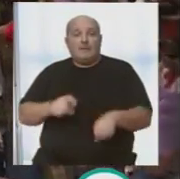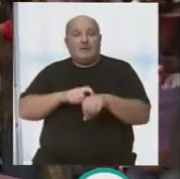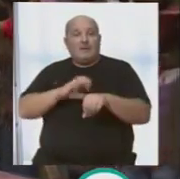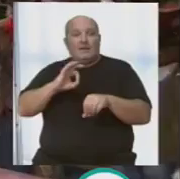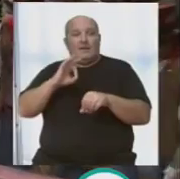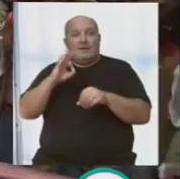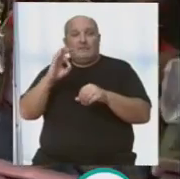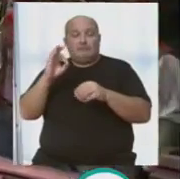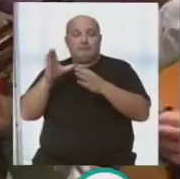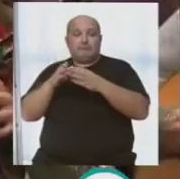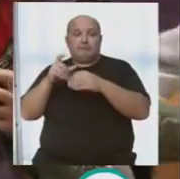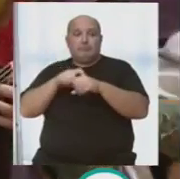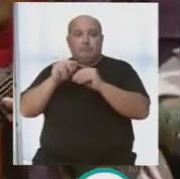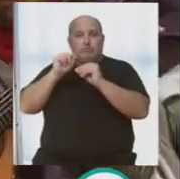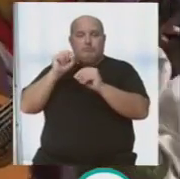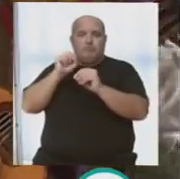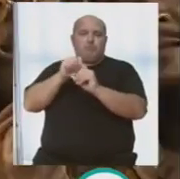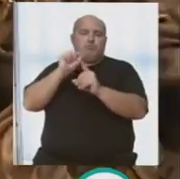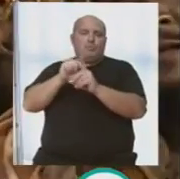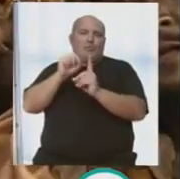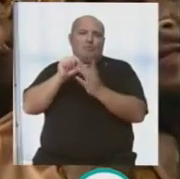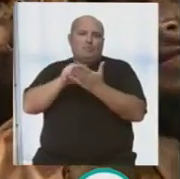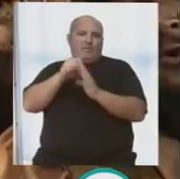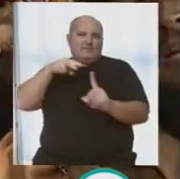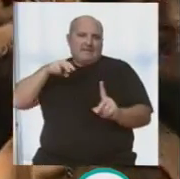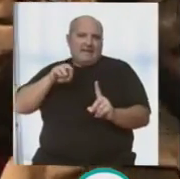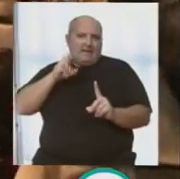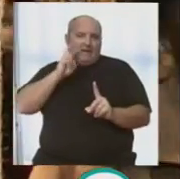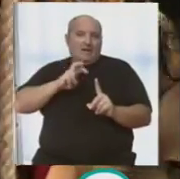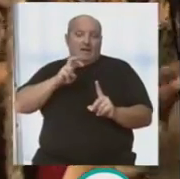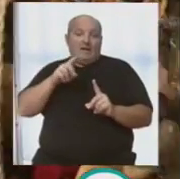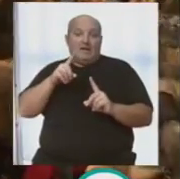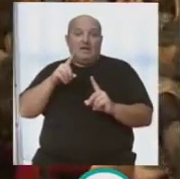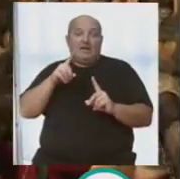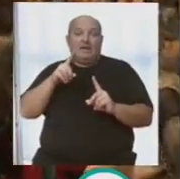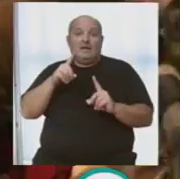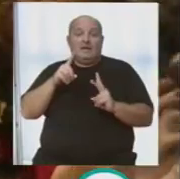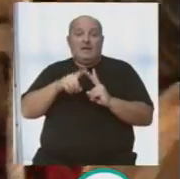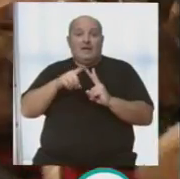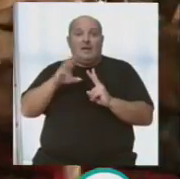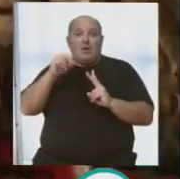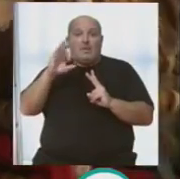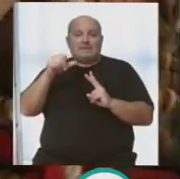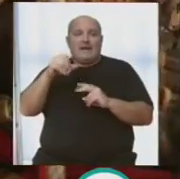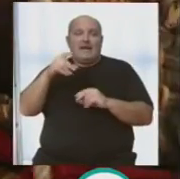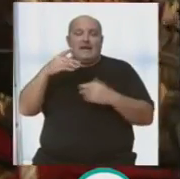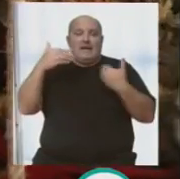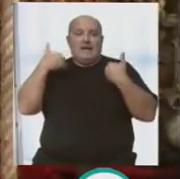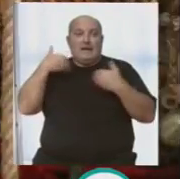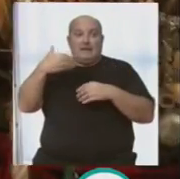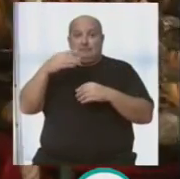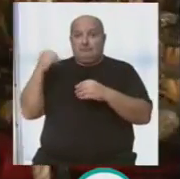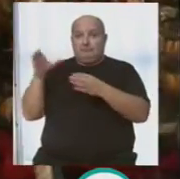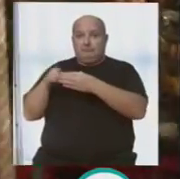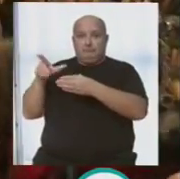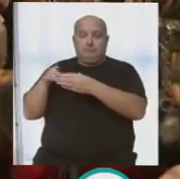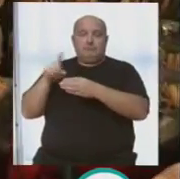carnaval, en los puntos de mixto, todas las modalidades, ¿no? Cantar el color de Félix, como te acabo de comentar, la comparsa de los campaneros de Quique Ramírez, que me